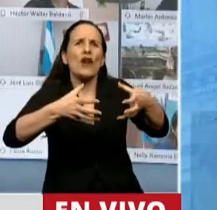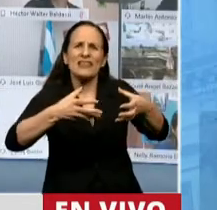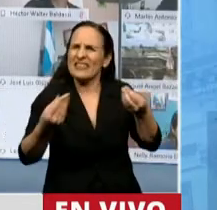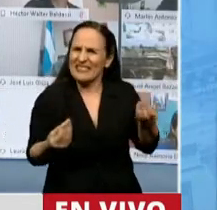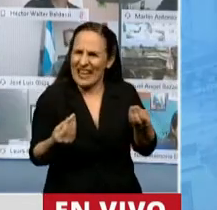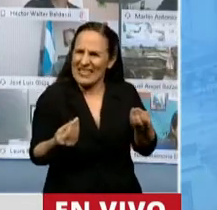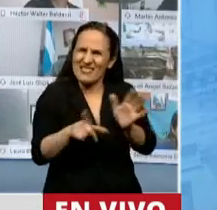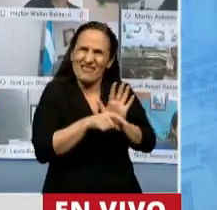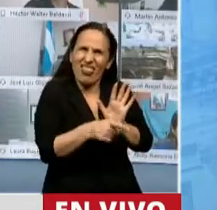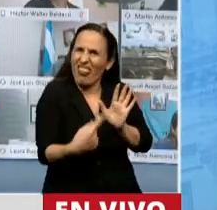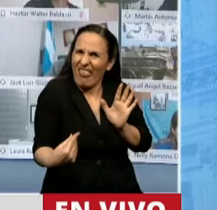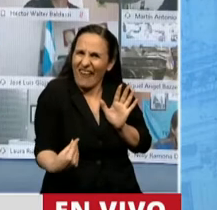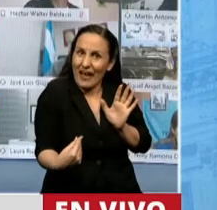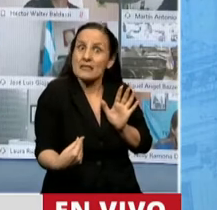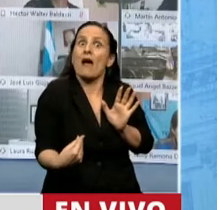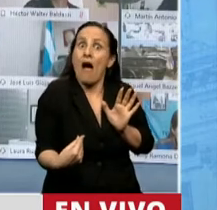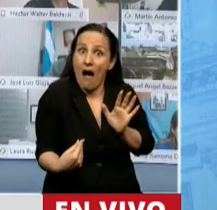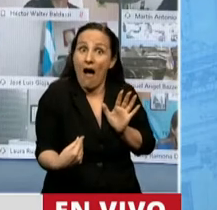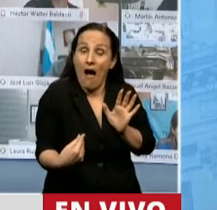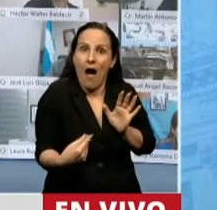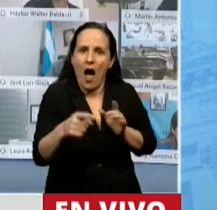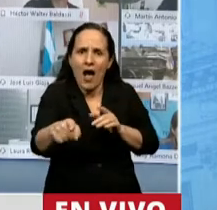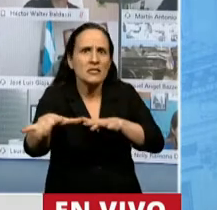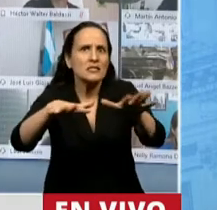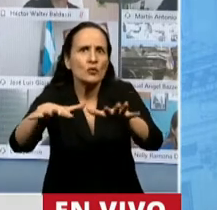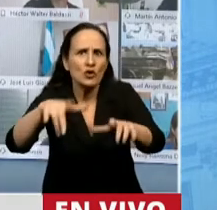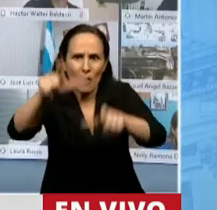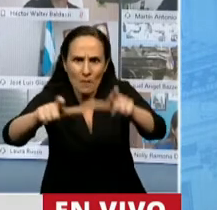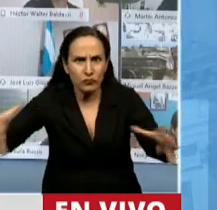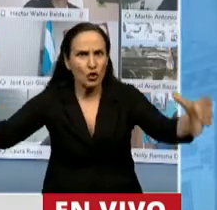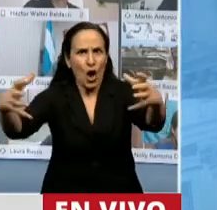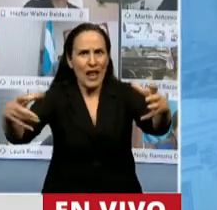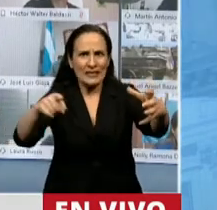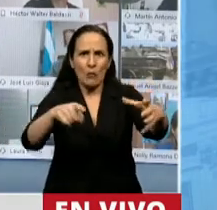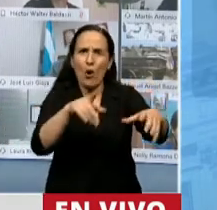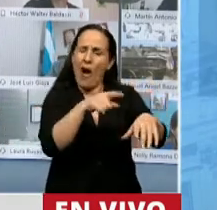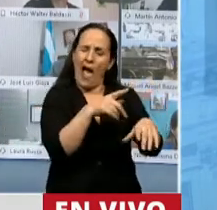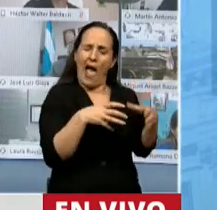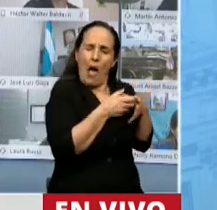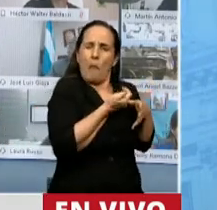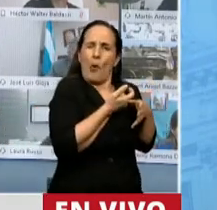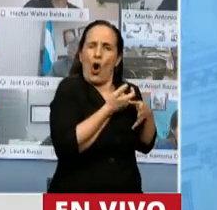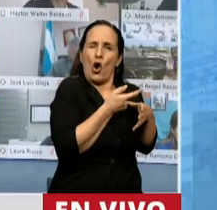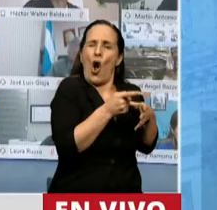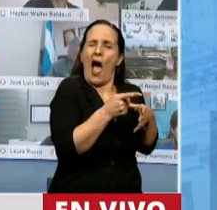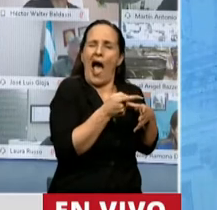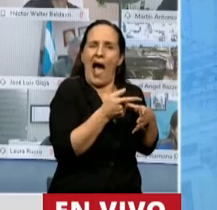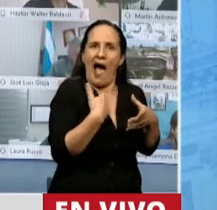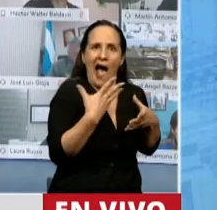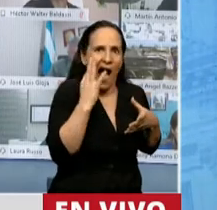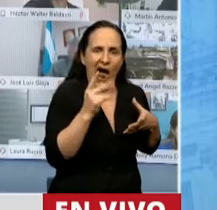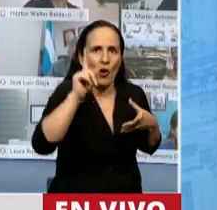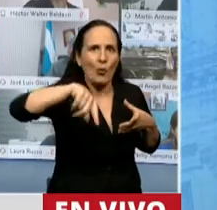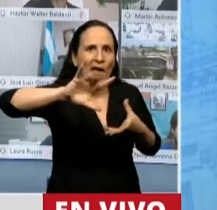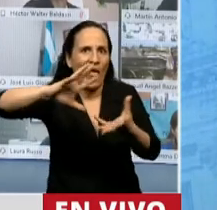Aquella que permite la representación de un colectivo afectado por el interés económico de unos poquitos que pretenden abusarse. Si hablamos